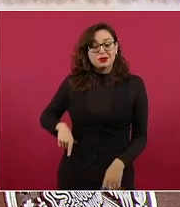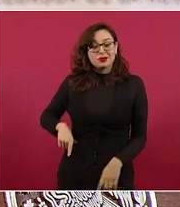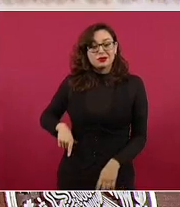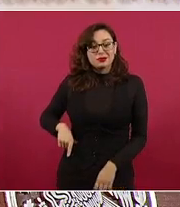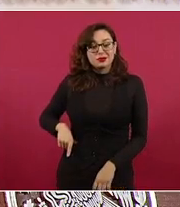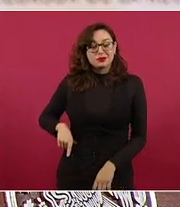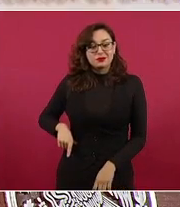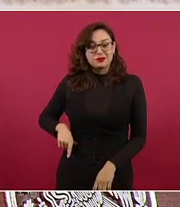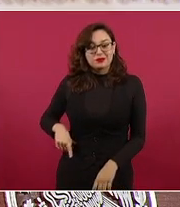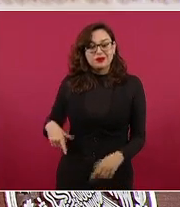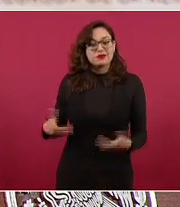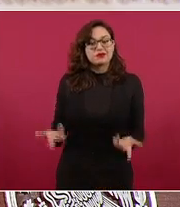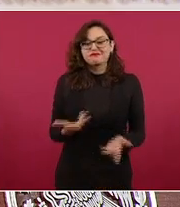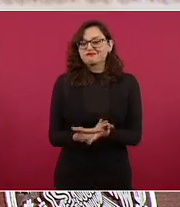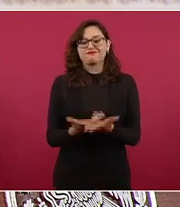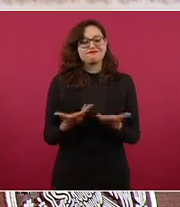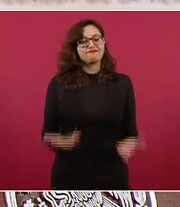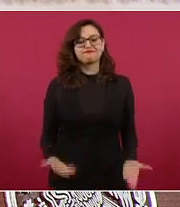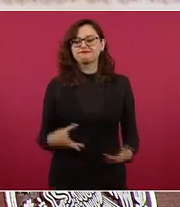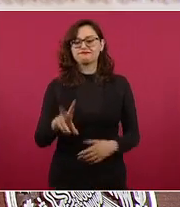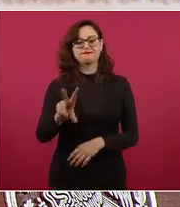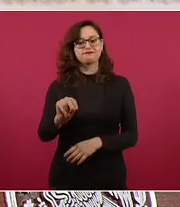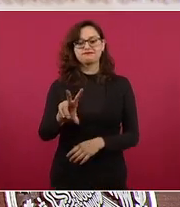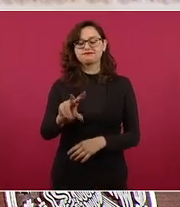y eso ya no sucede